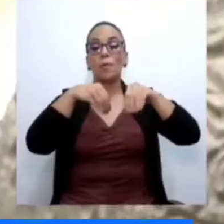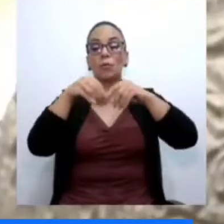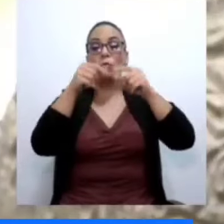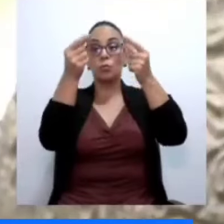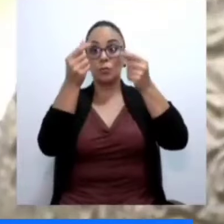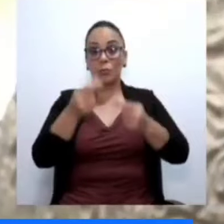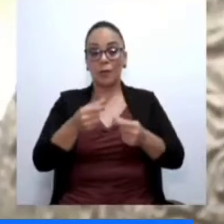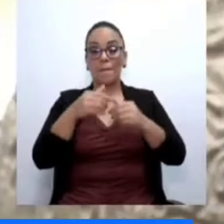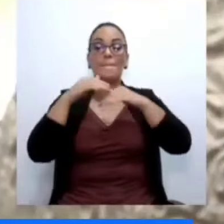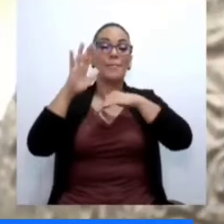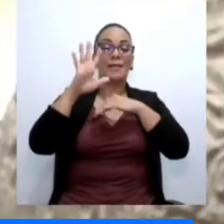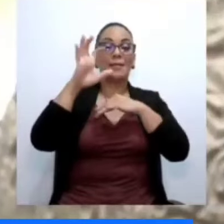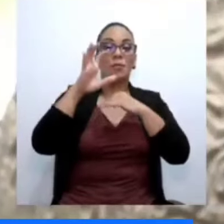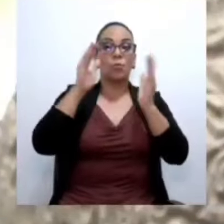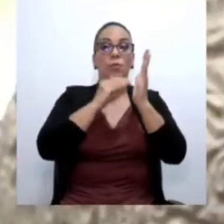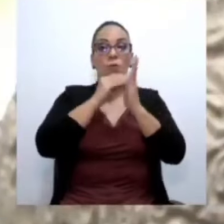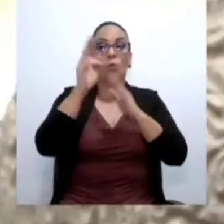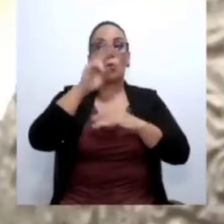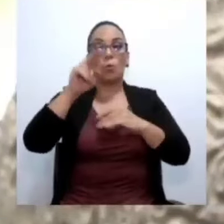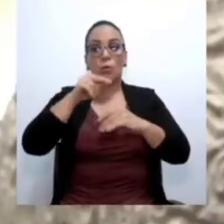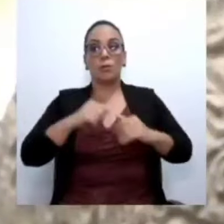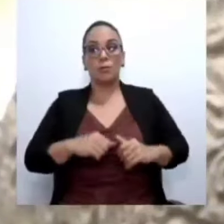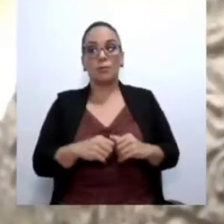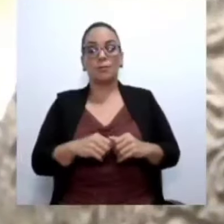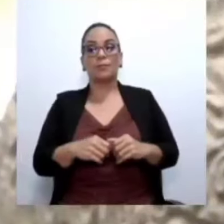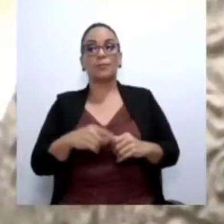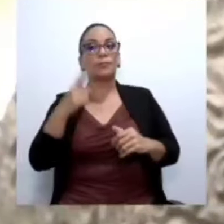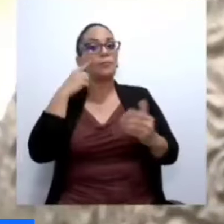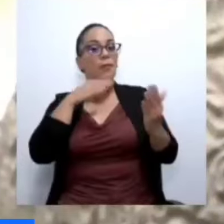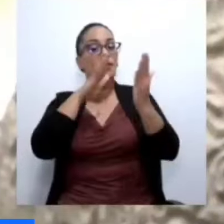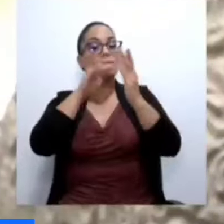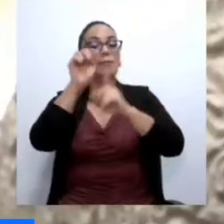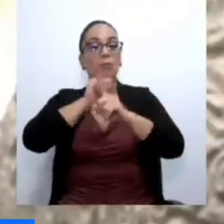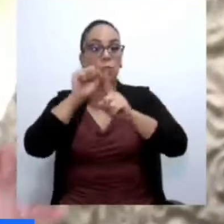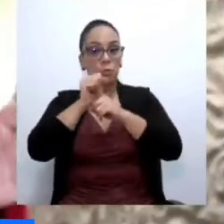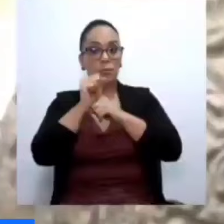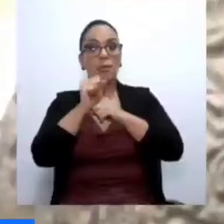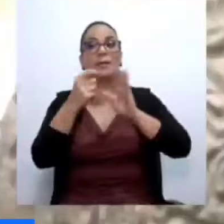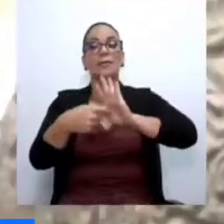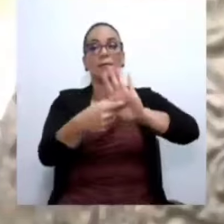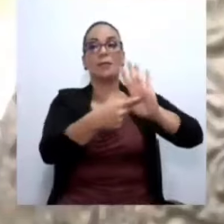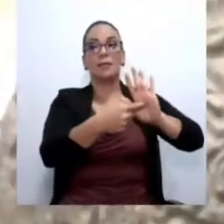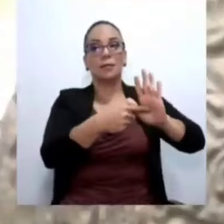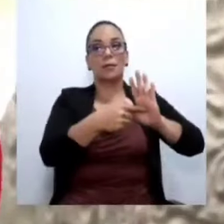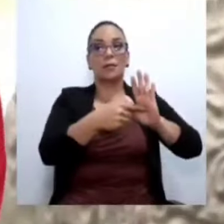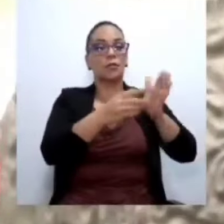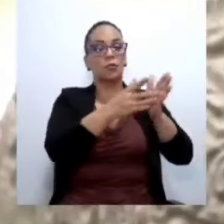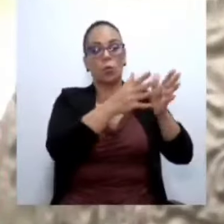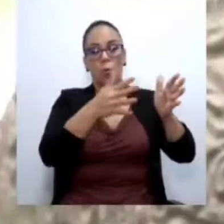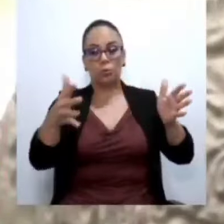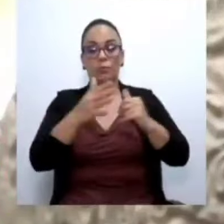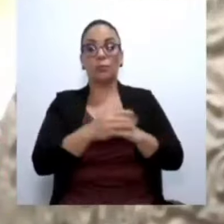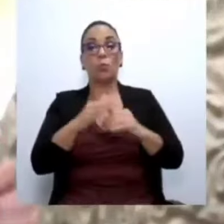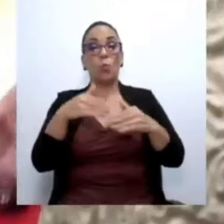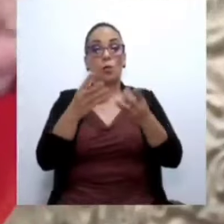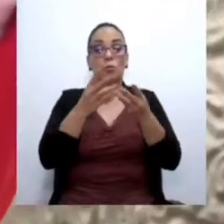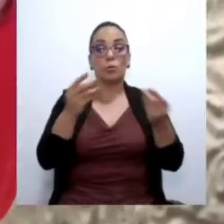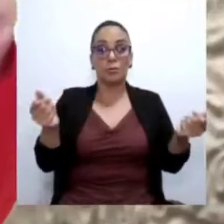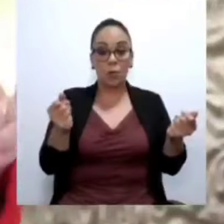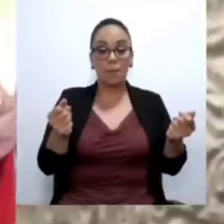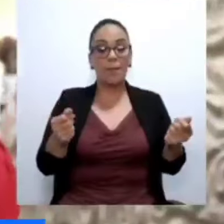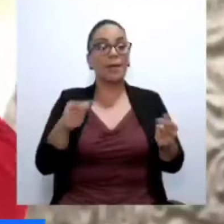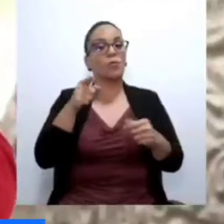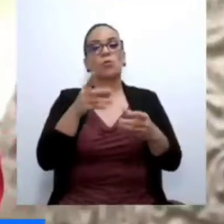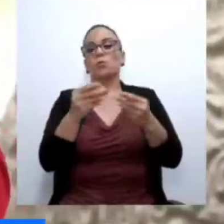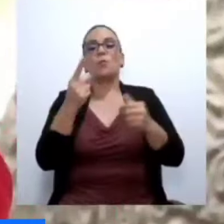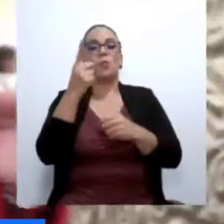por más de 500 millones de colones para afrontar situaciones que se presentan a lo largo del año. O cuando se les resuelve, no se resuelve